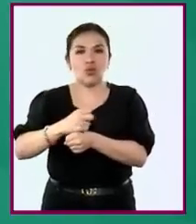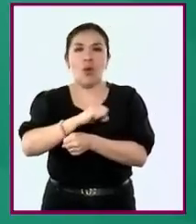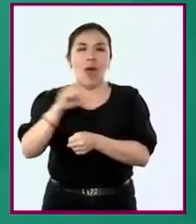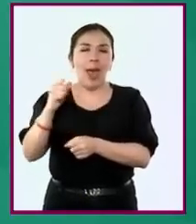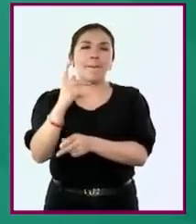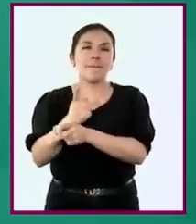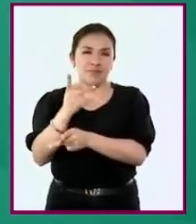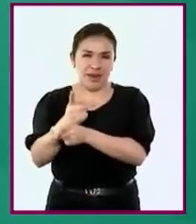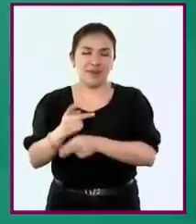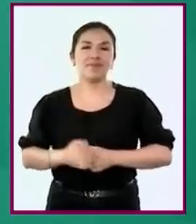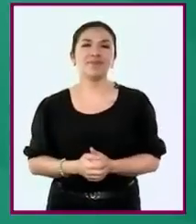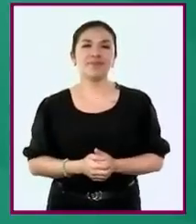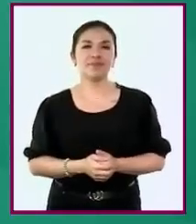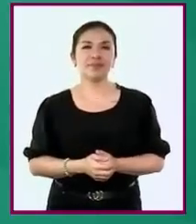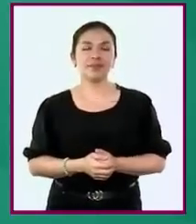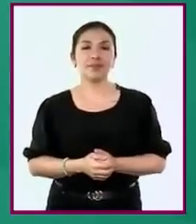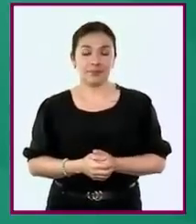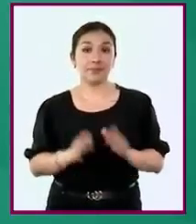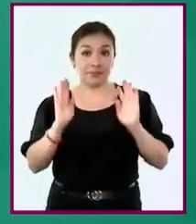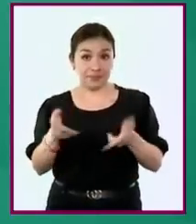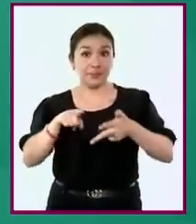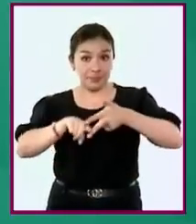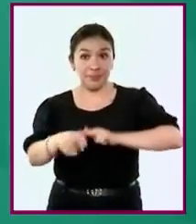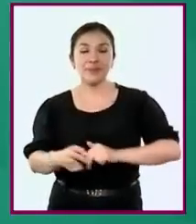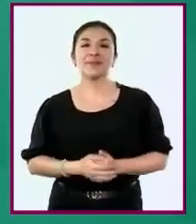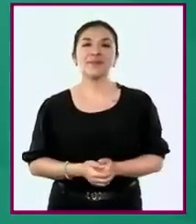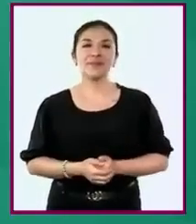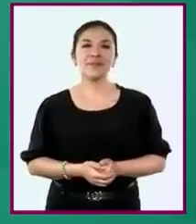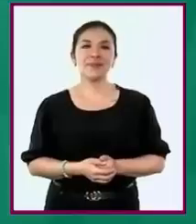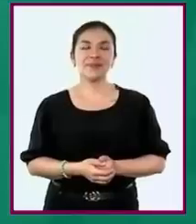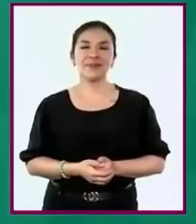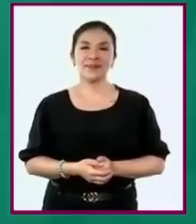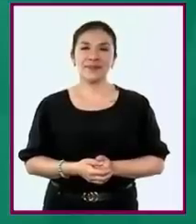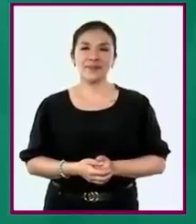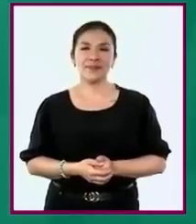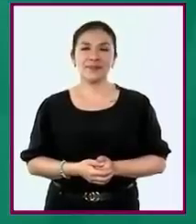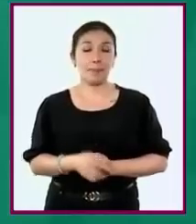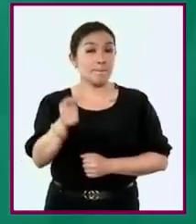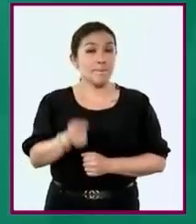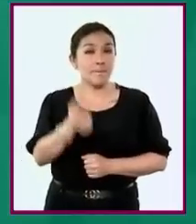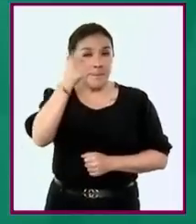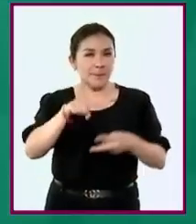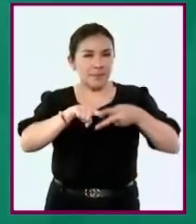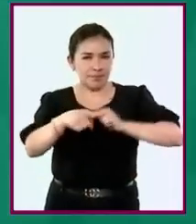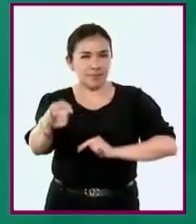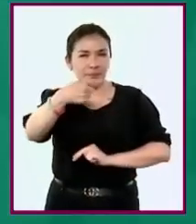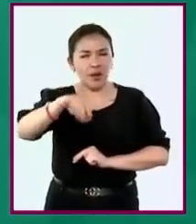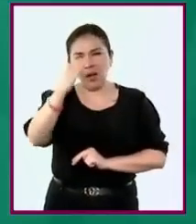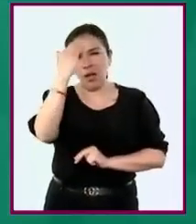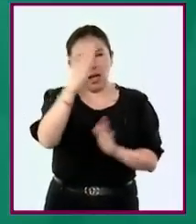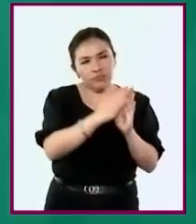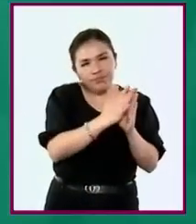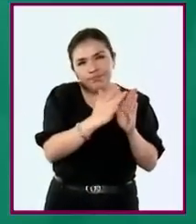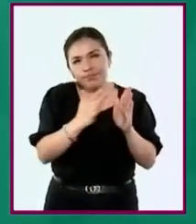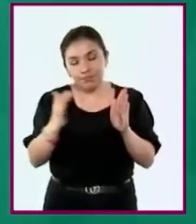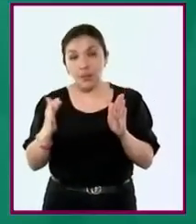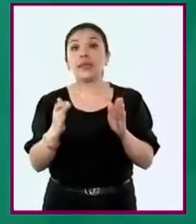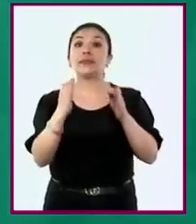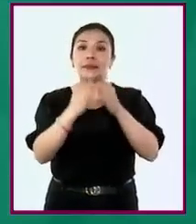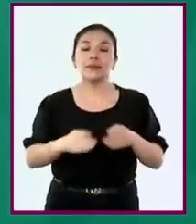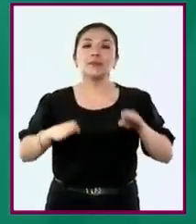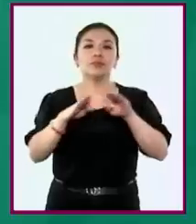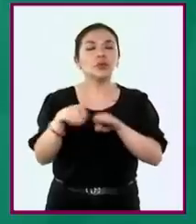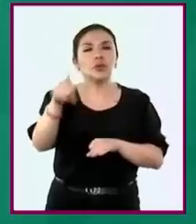segundo grados de educación primaria. Comencemos. Para iniciar este recorrido es